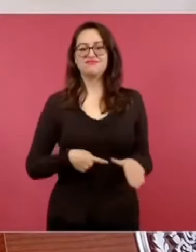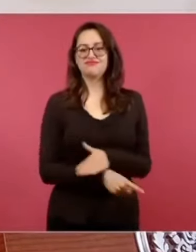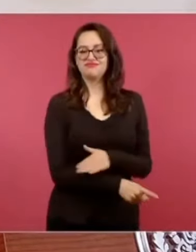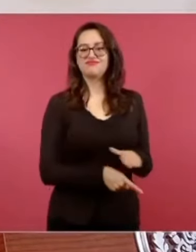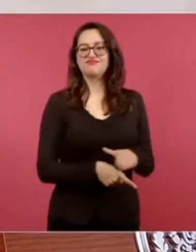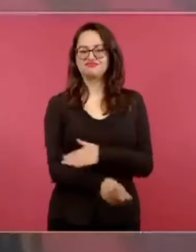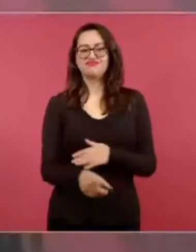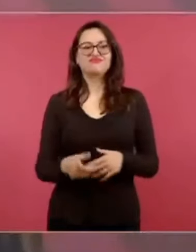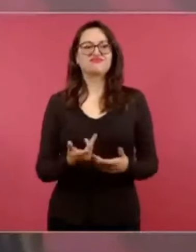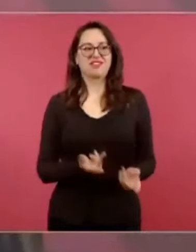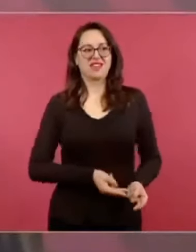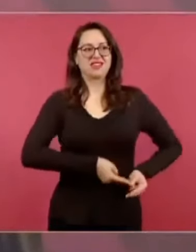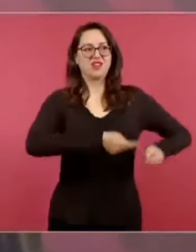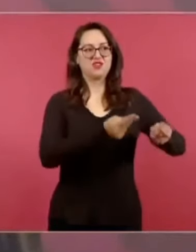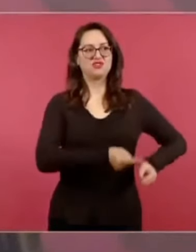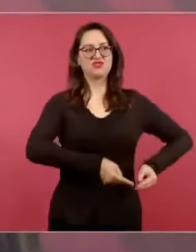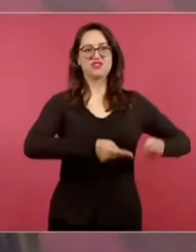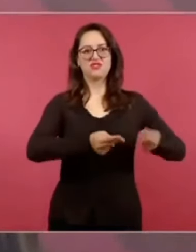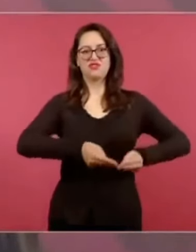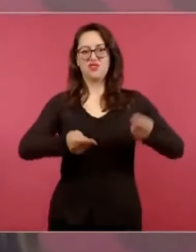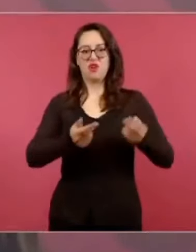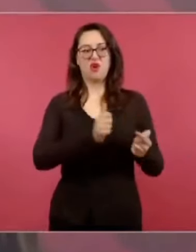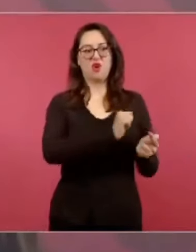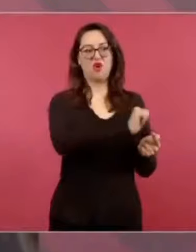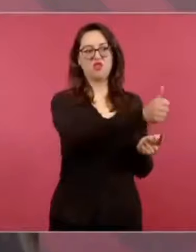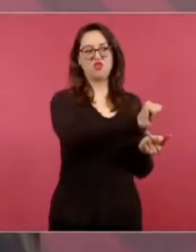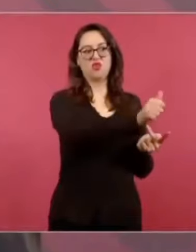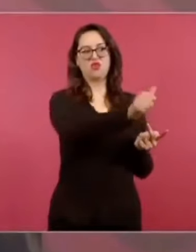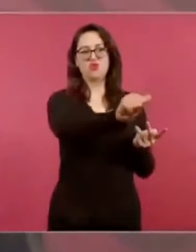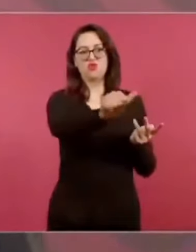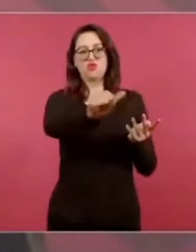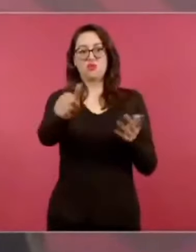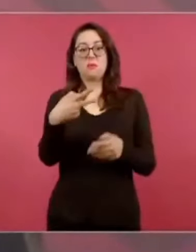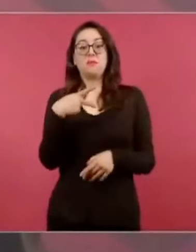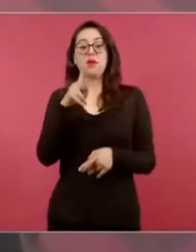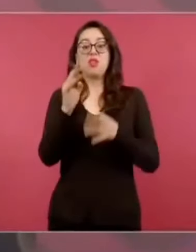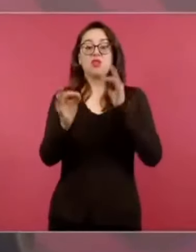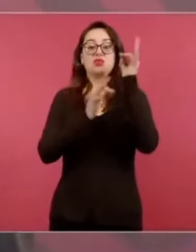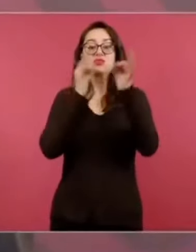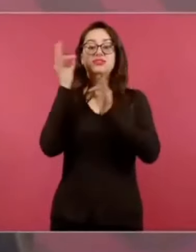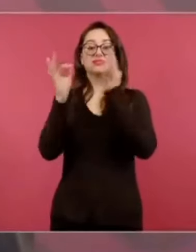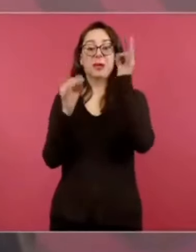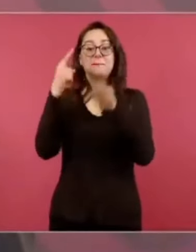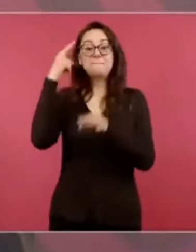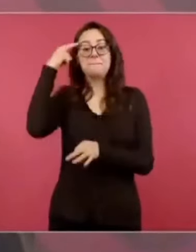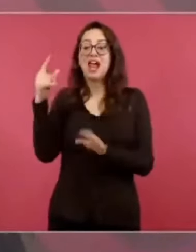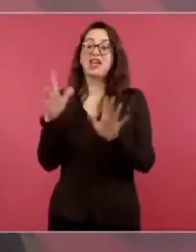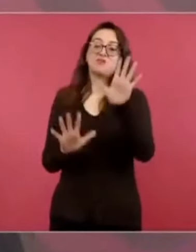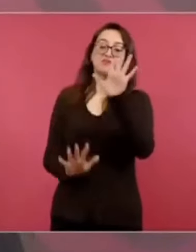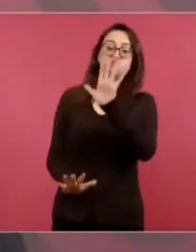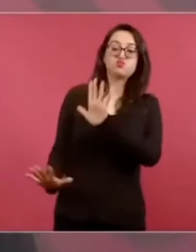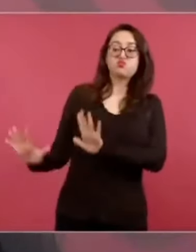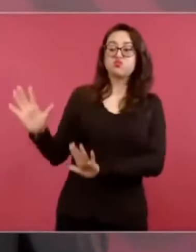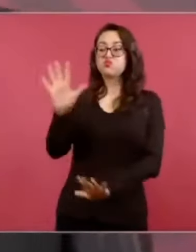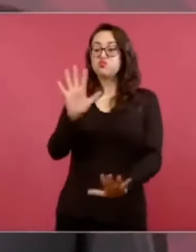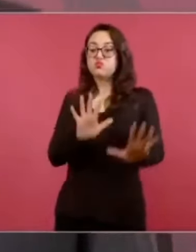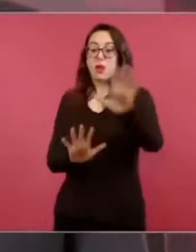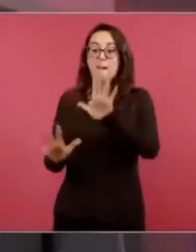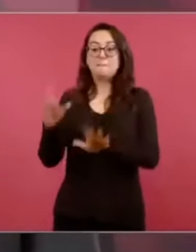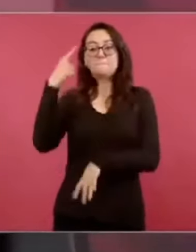para el chantaje, para tener